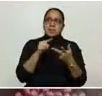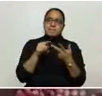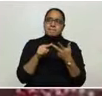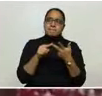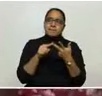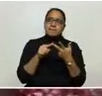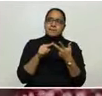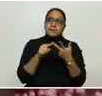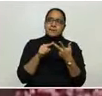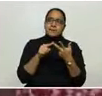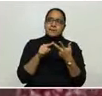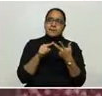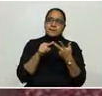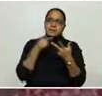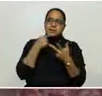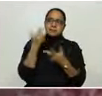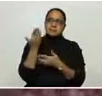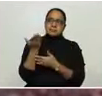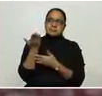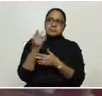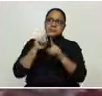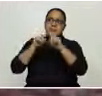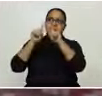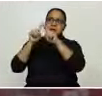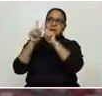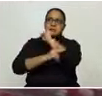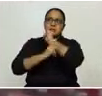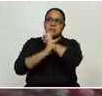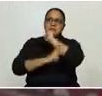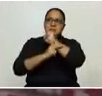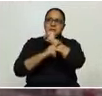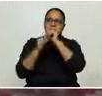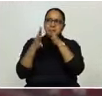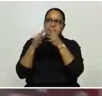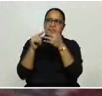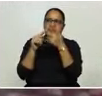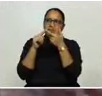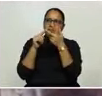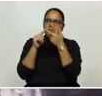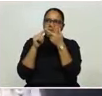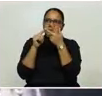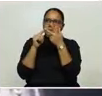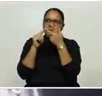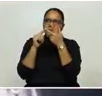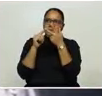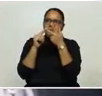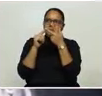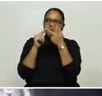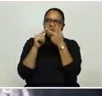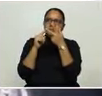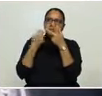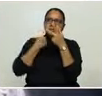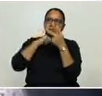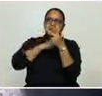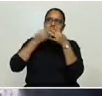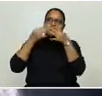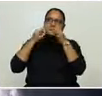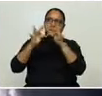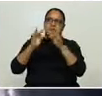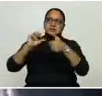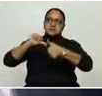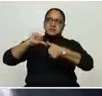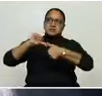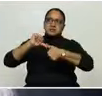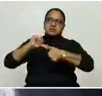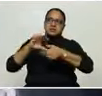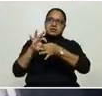gestionando en diversos países, inclusive estamos tratando con los ministros de Centroamérica a